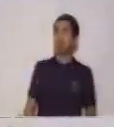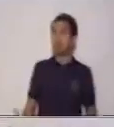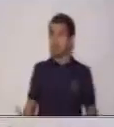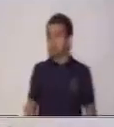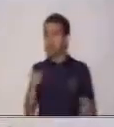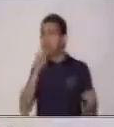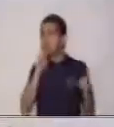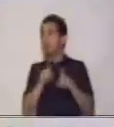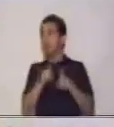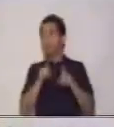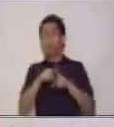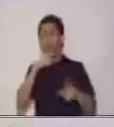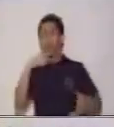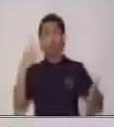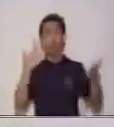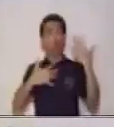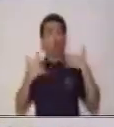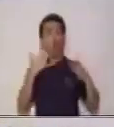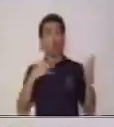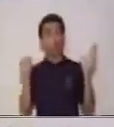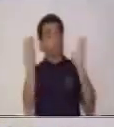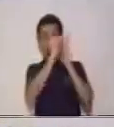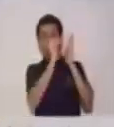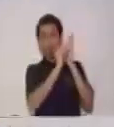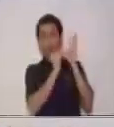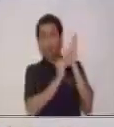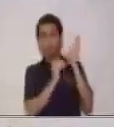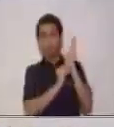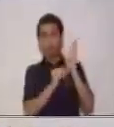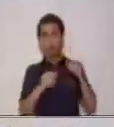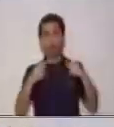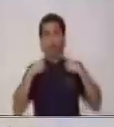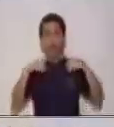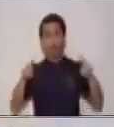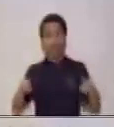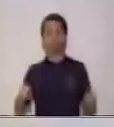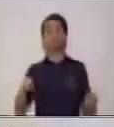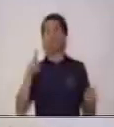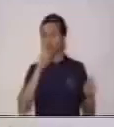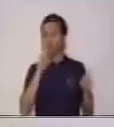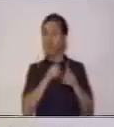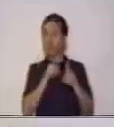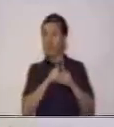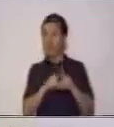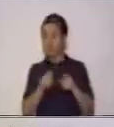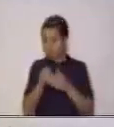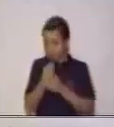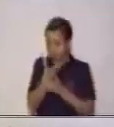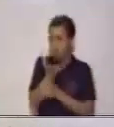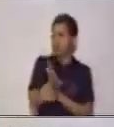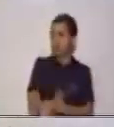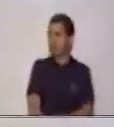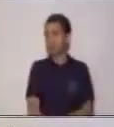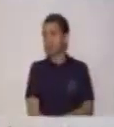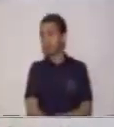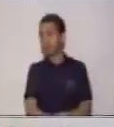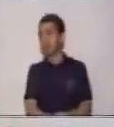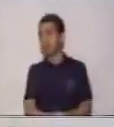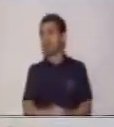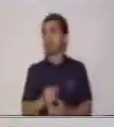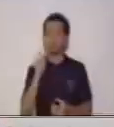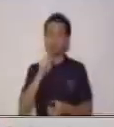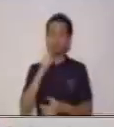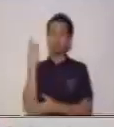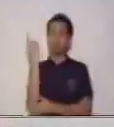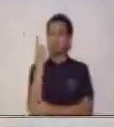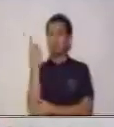colores que se utilizan en los anuncios publicitarios tienen una función que ya te voy a ir explicando. Pero es importante